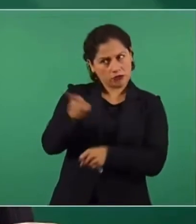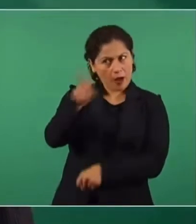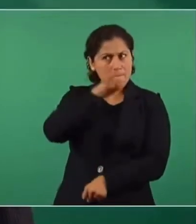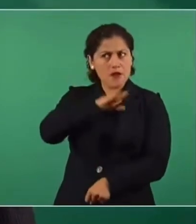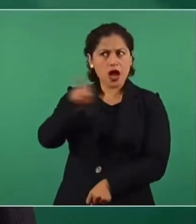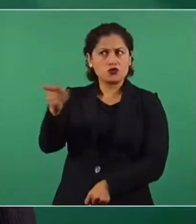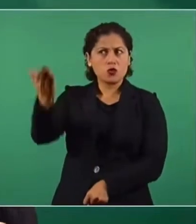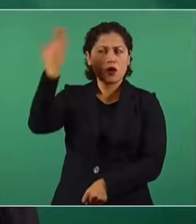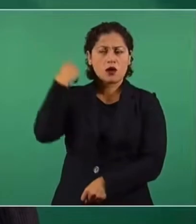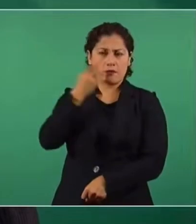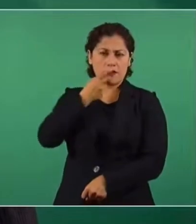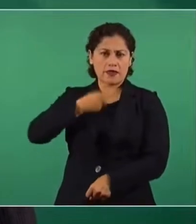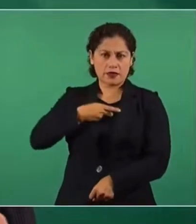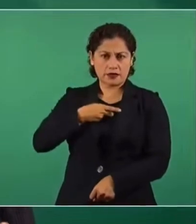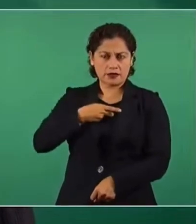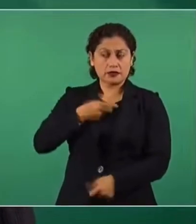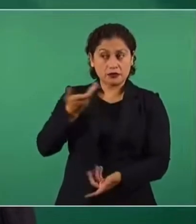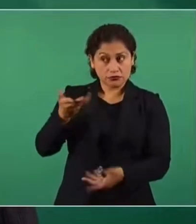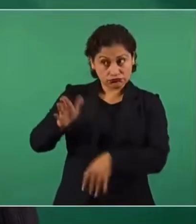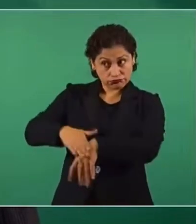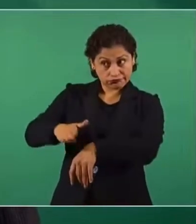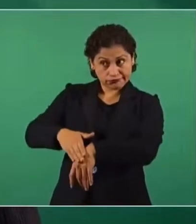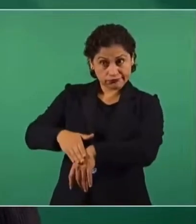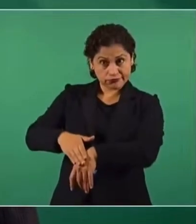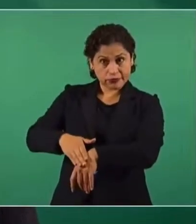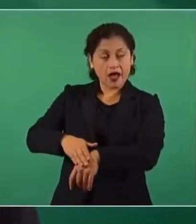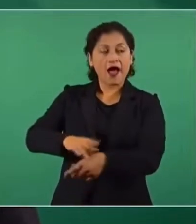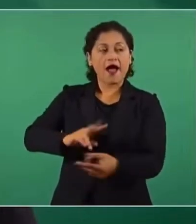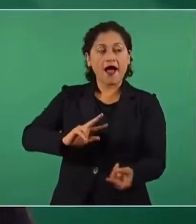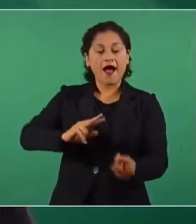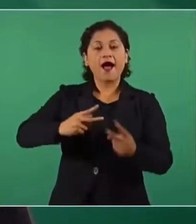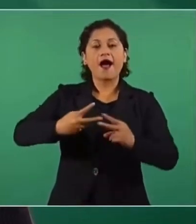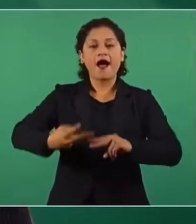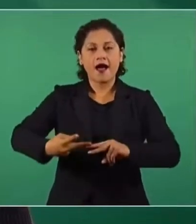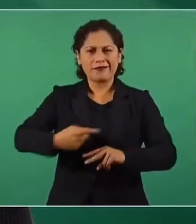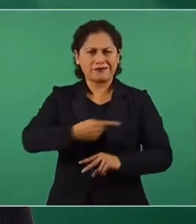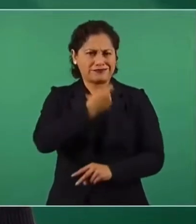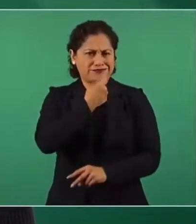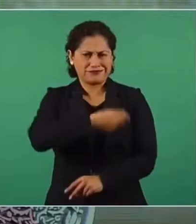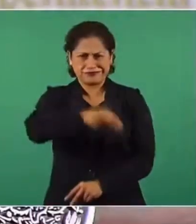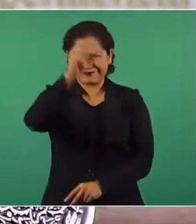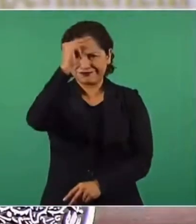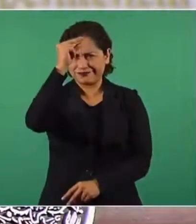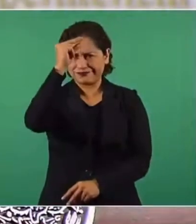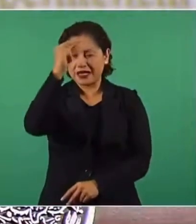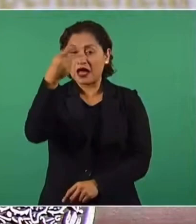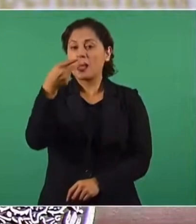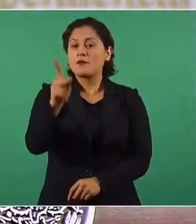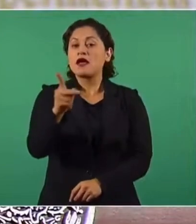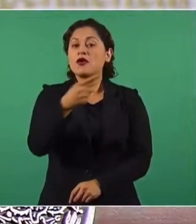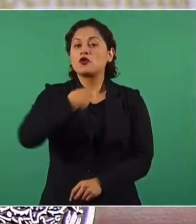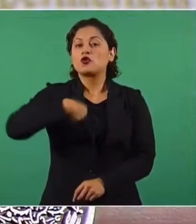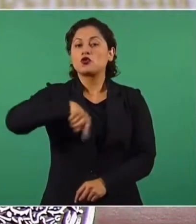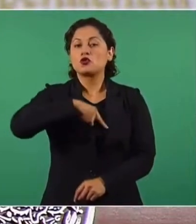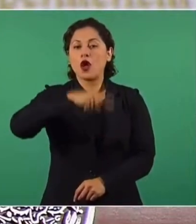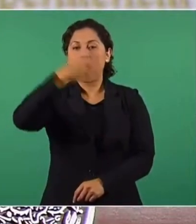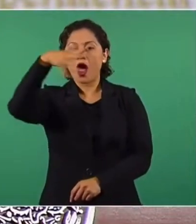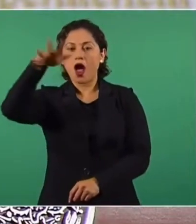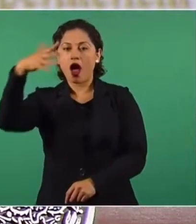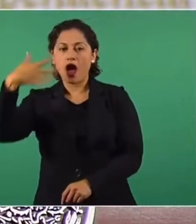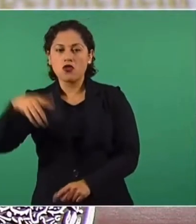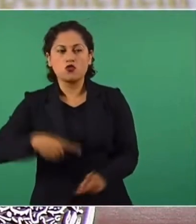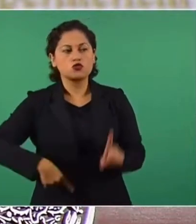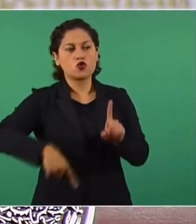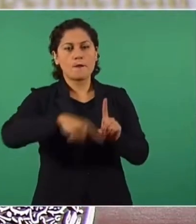mamá, no tire ese papel o no tire la basura. Pero si nosotros como adultos no fortalecemos esas prácticas que ahorita vienen